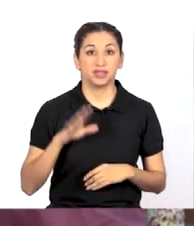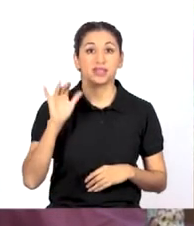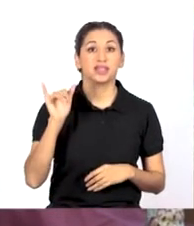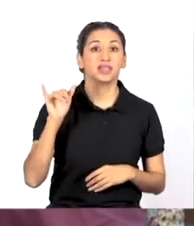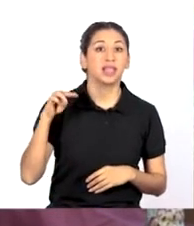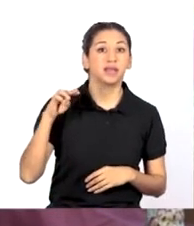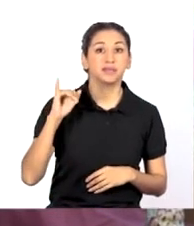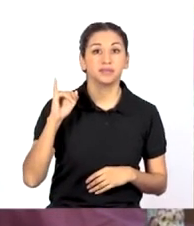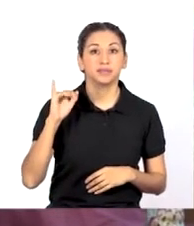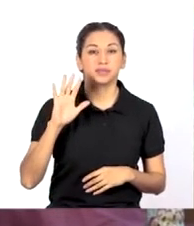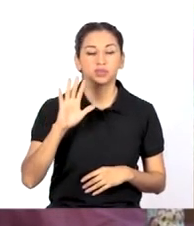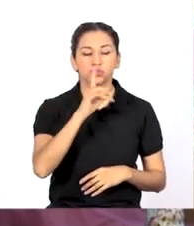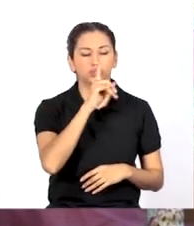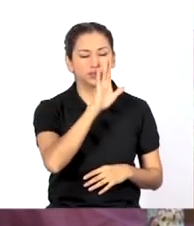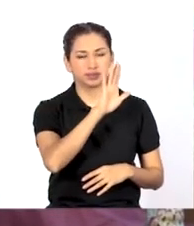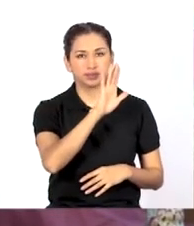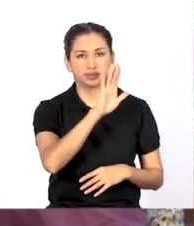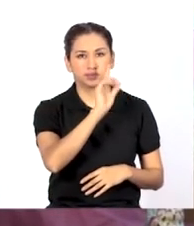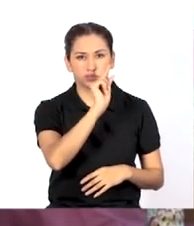Un segundito.